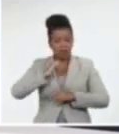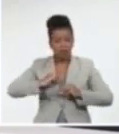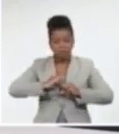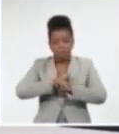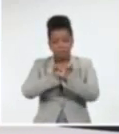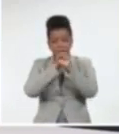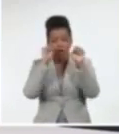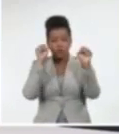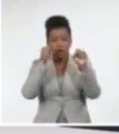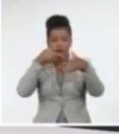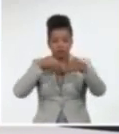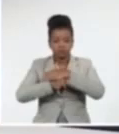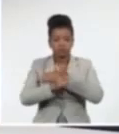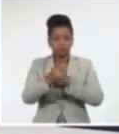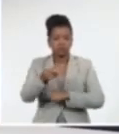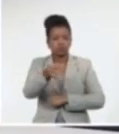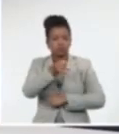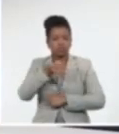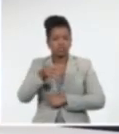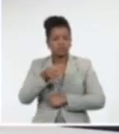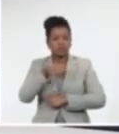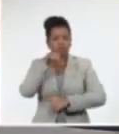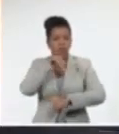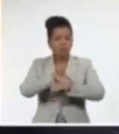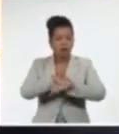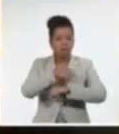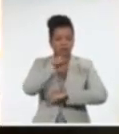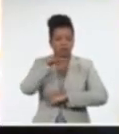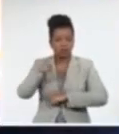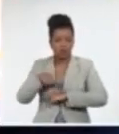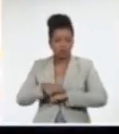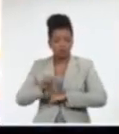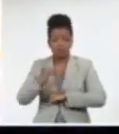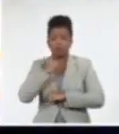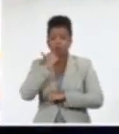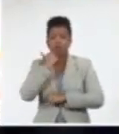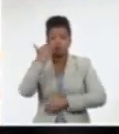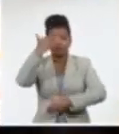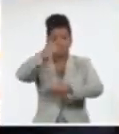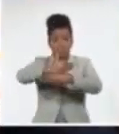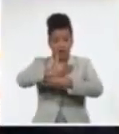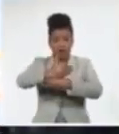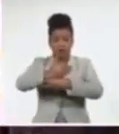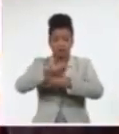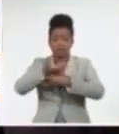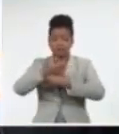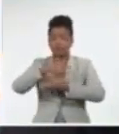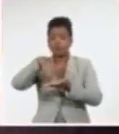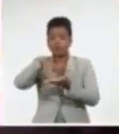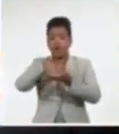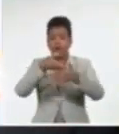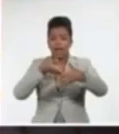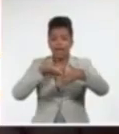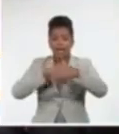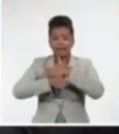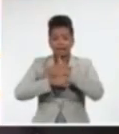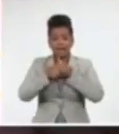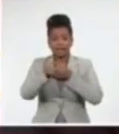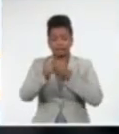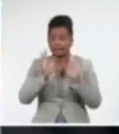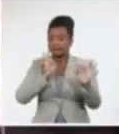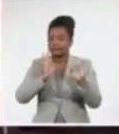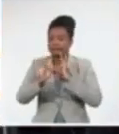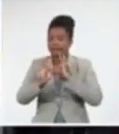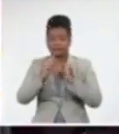San Salvador, la capital. Los efectivos bloquearon los accesos de Soyapango, una localidad considerada insegura por la